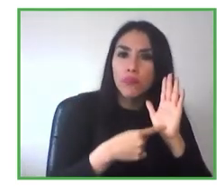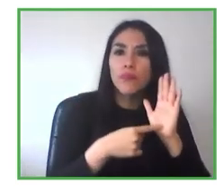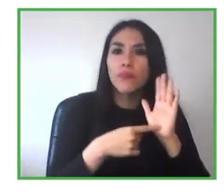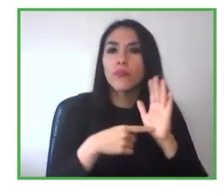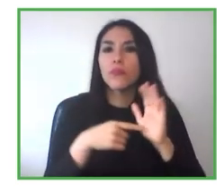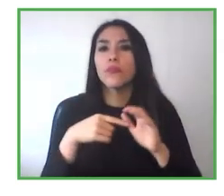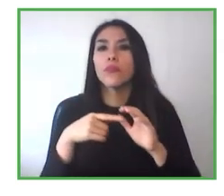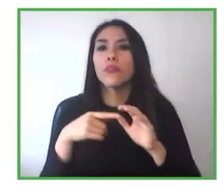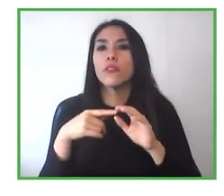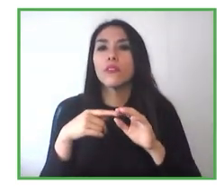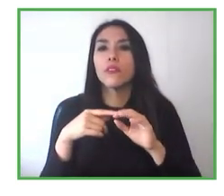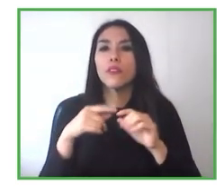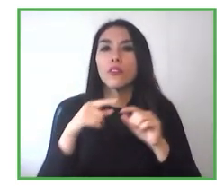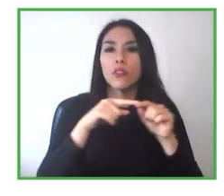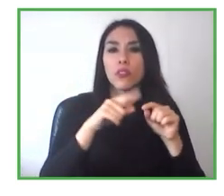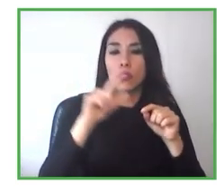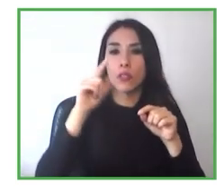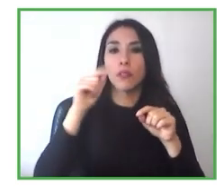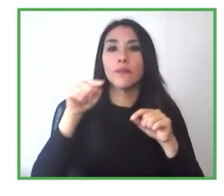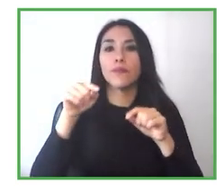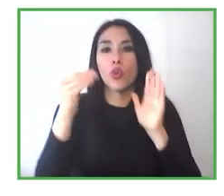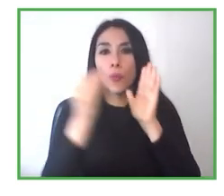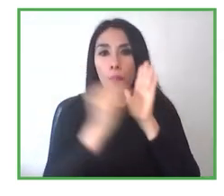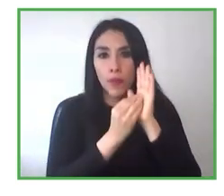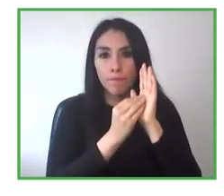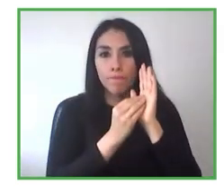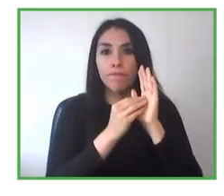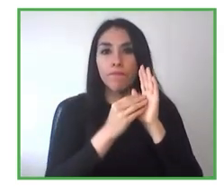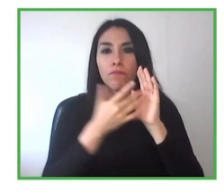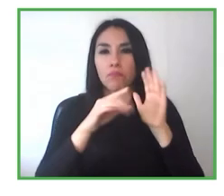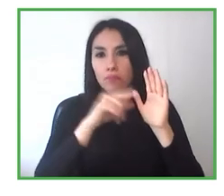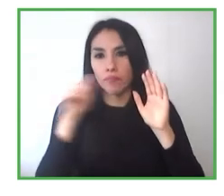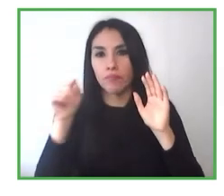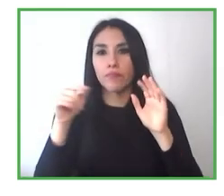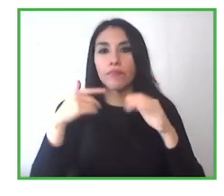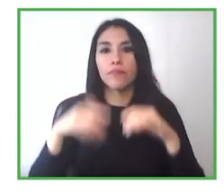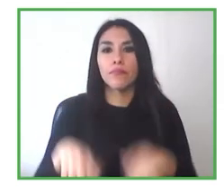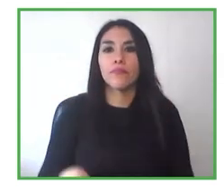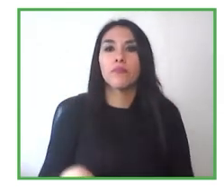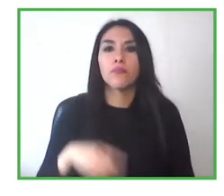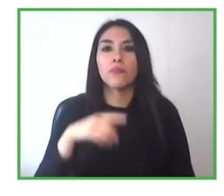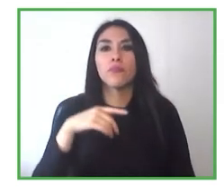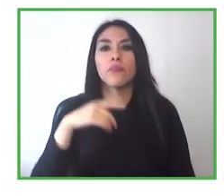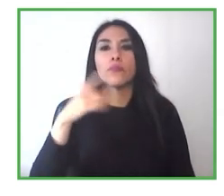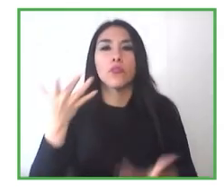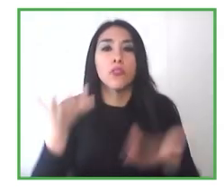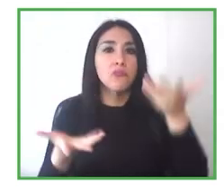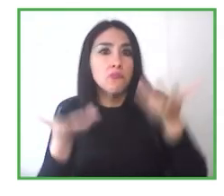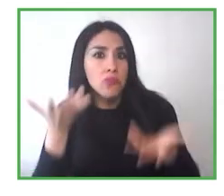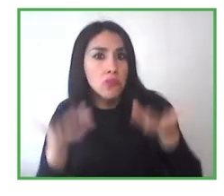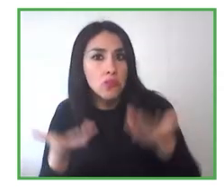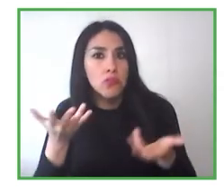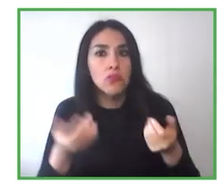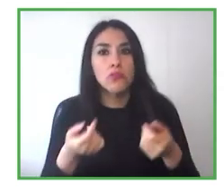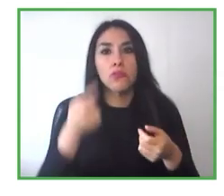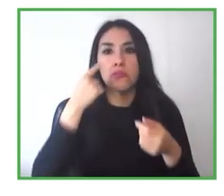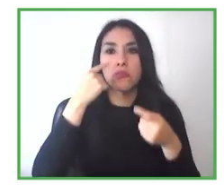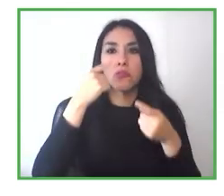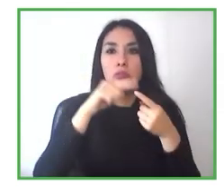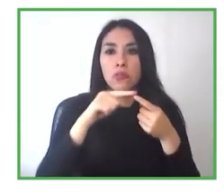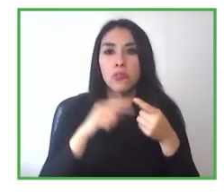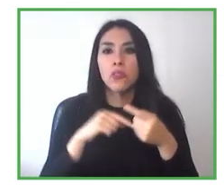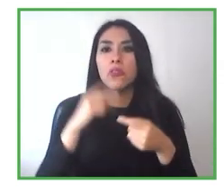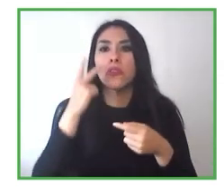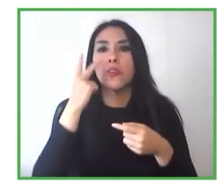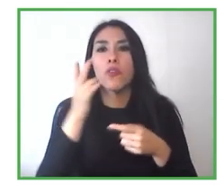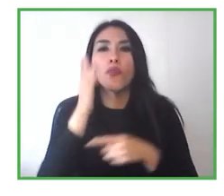tanto eso también nos permite ir comparando. Ya, vamos el primer seguimiento con el segundo, y vamos viendo, de acuerdo a